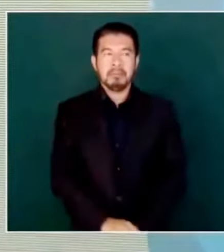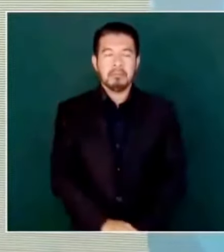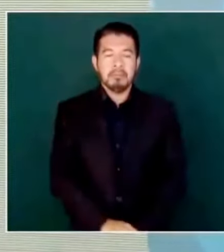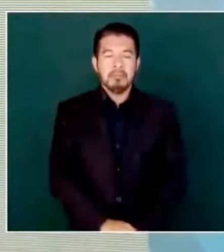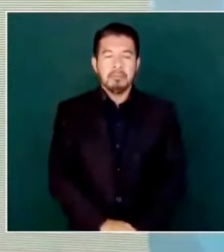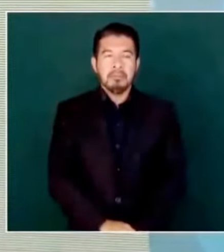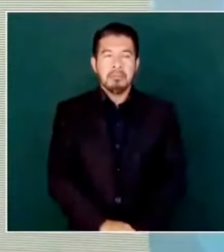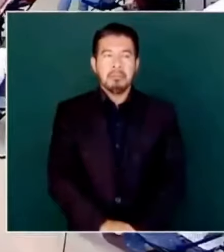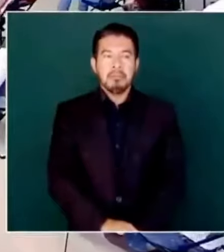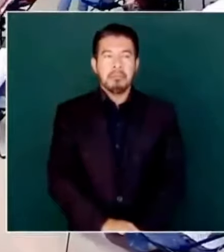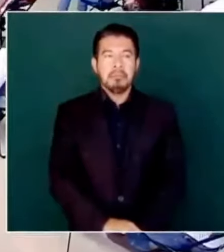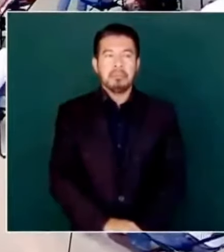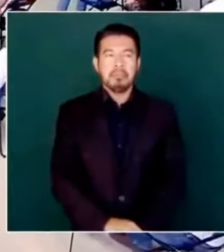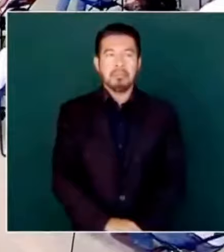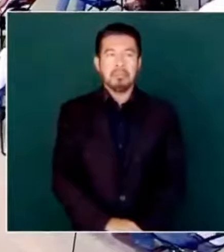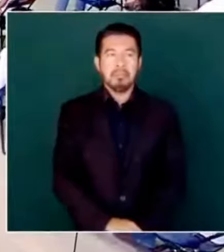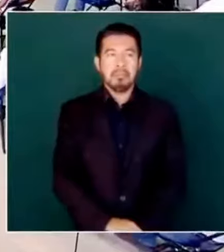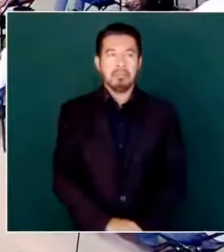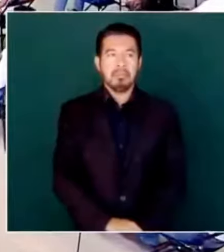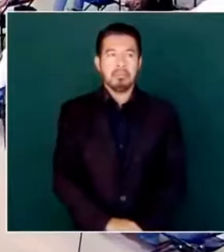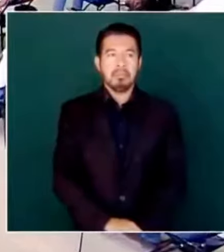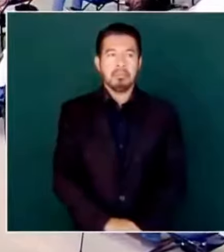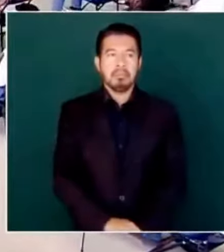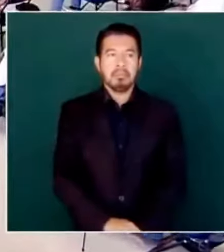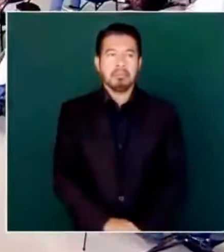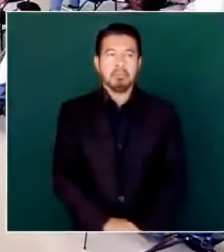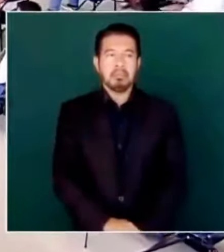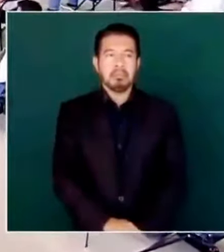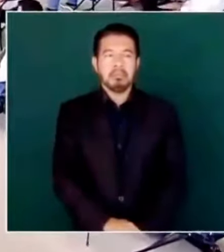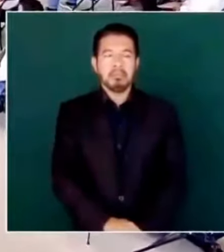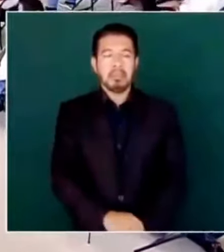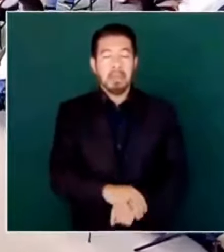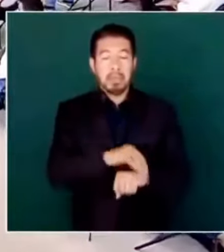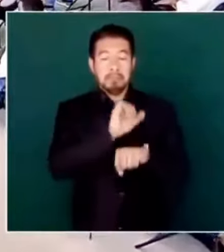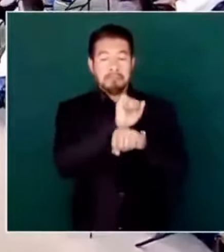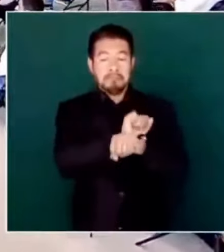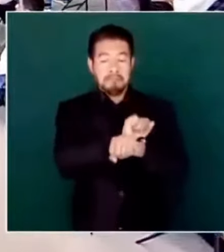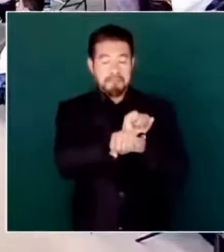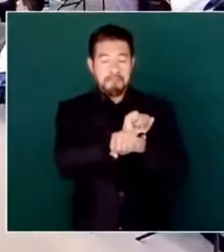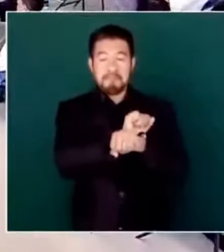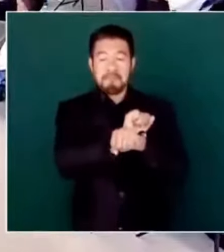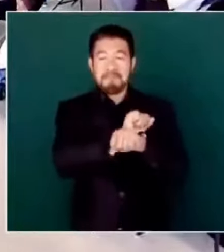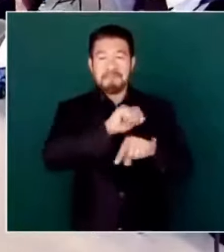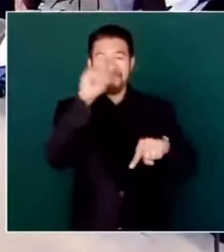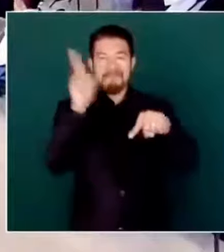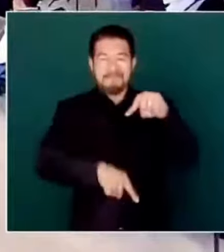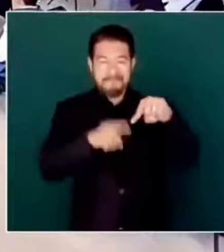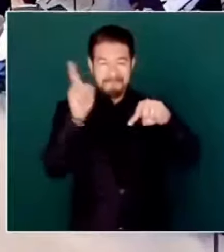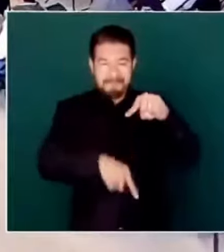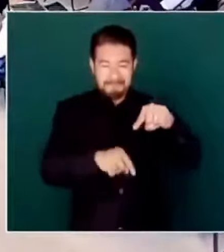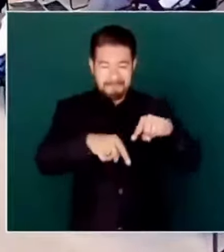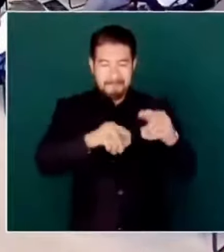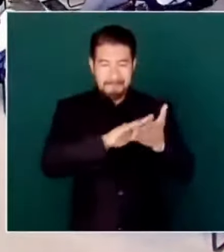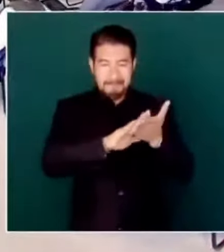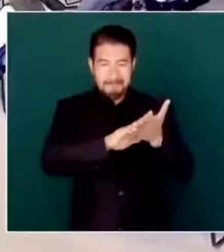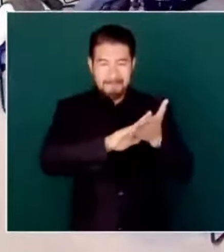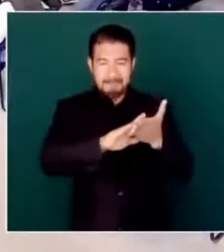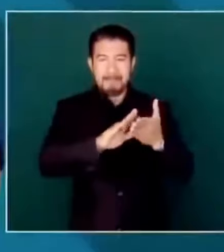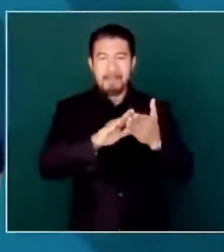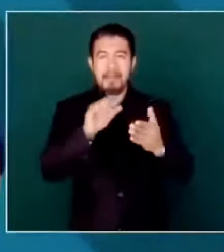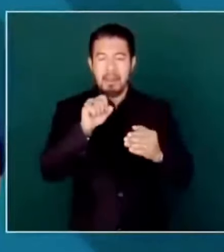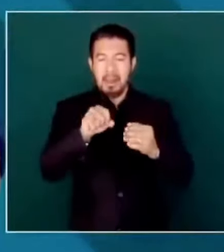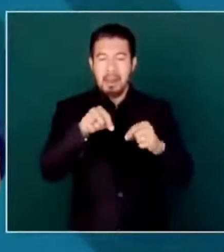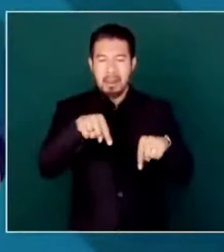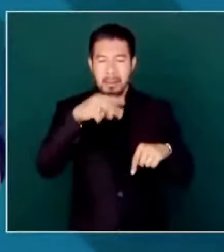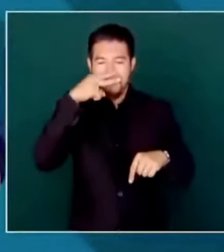Entonces, la abolición de la esclavitud en México fue en